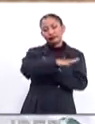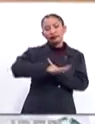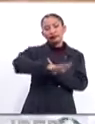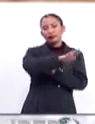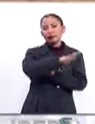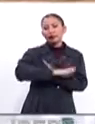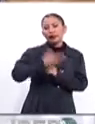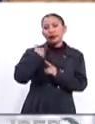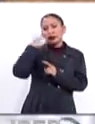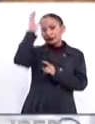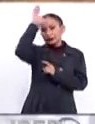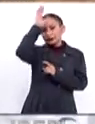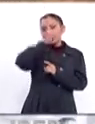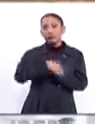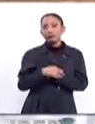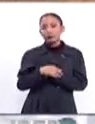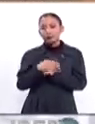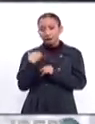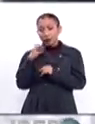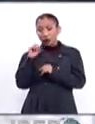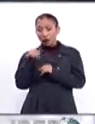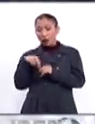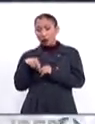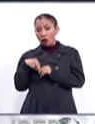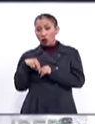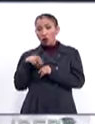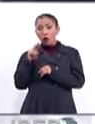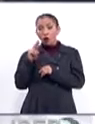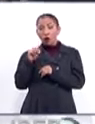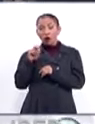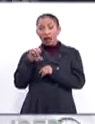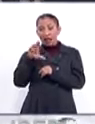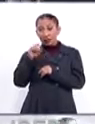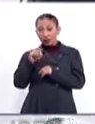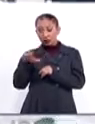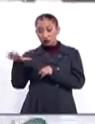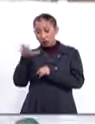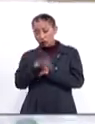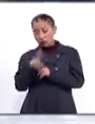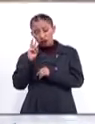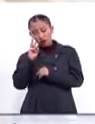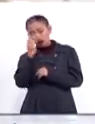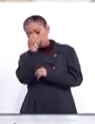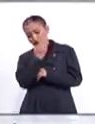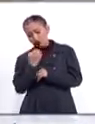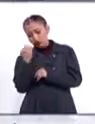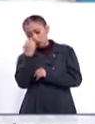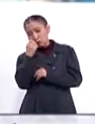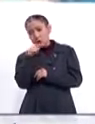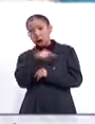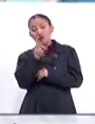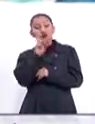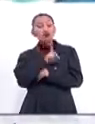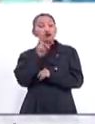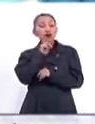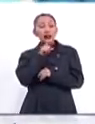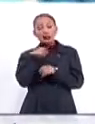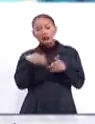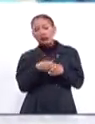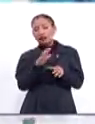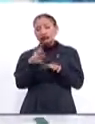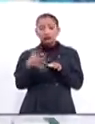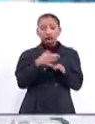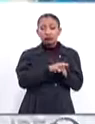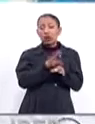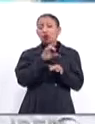también en el ámbito de la ciencia. Según la Organización de las Naciones Unidas para la Educación, la Ciencia y la Cultura, UNESCO, las mujeres constituyen